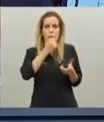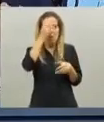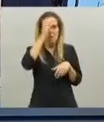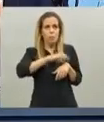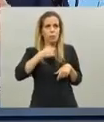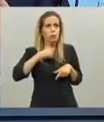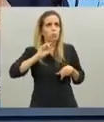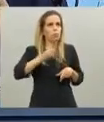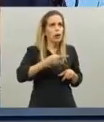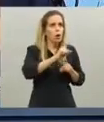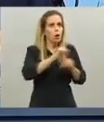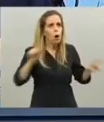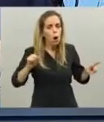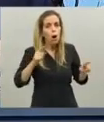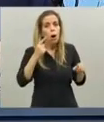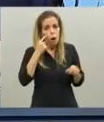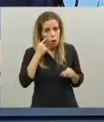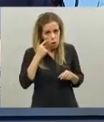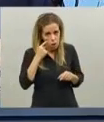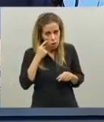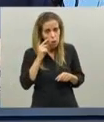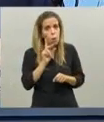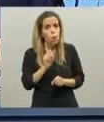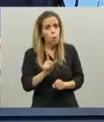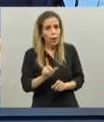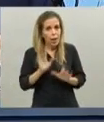contagia yo les quiero decir que para que eso pase